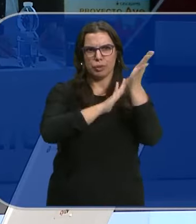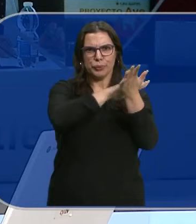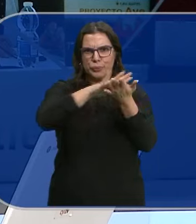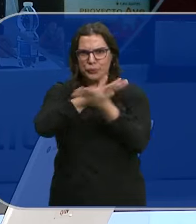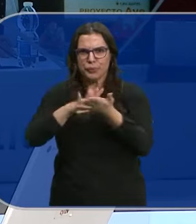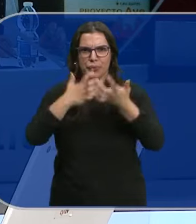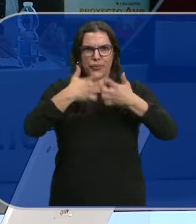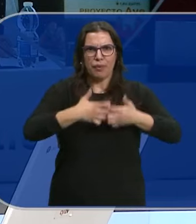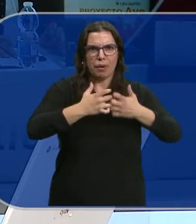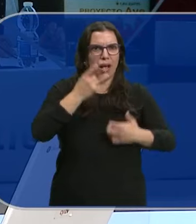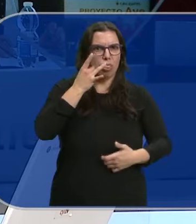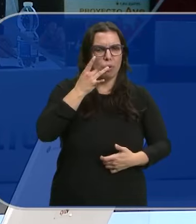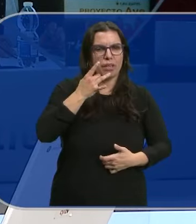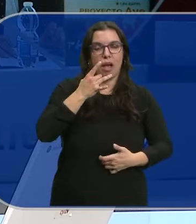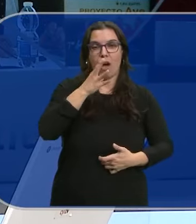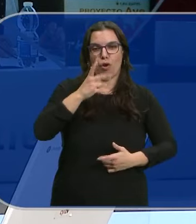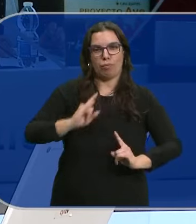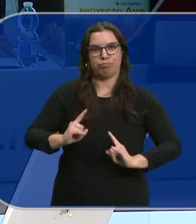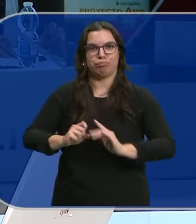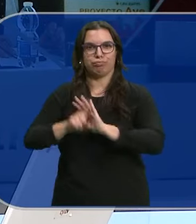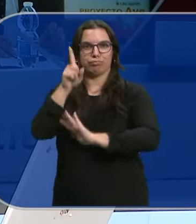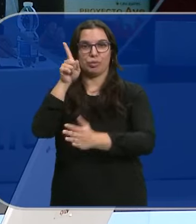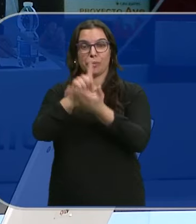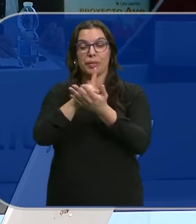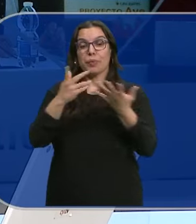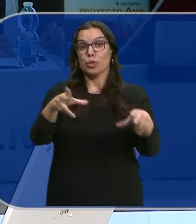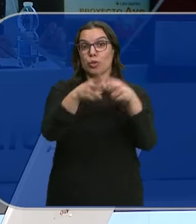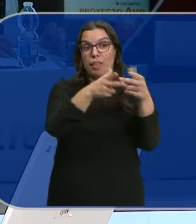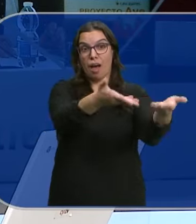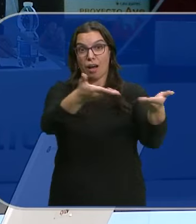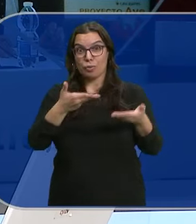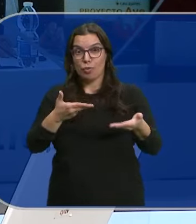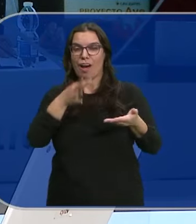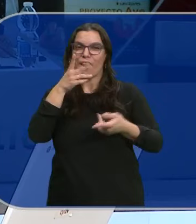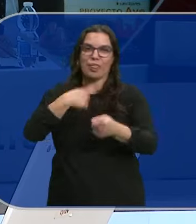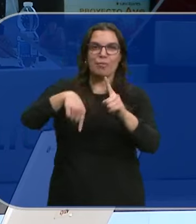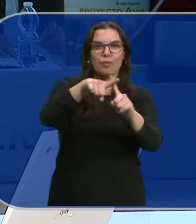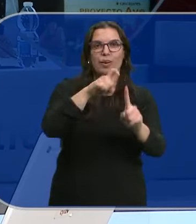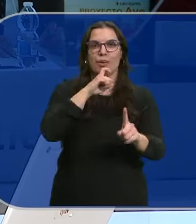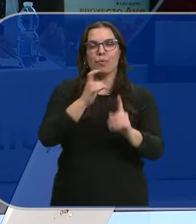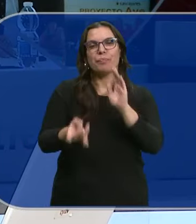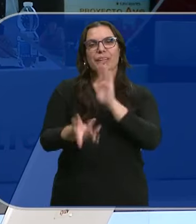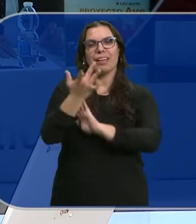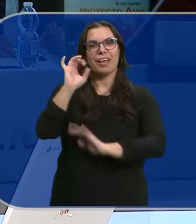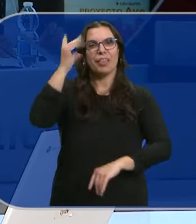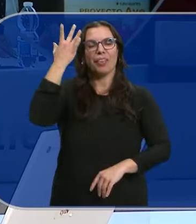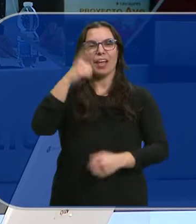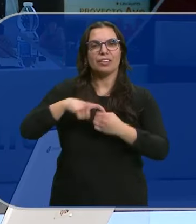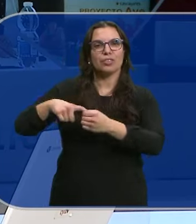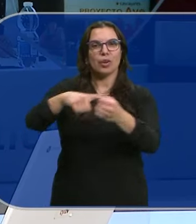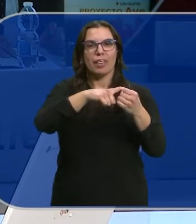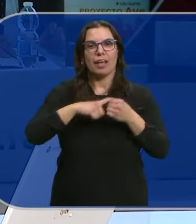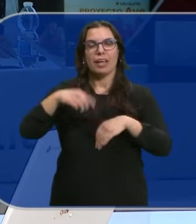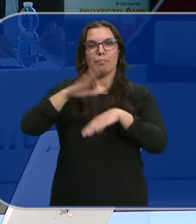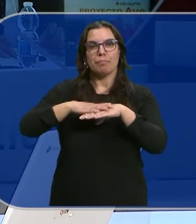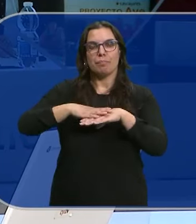cenizas Su fábrica de dueñas En Palencia Para devolver Todo el apoyo Recibido por la sociedad Acaban de lanzar Una iniciativa solidaria Para repoblar La